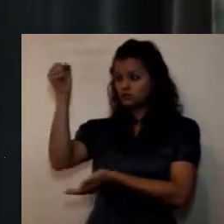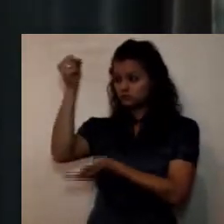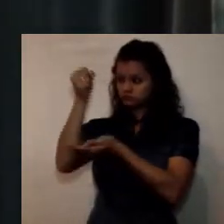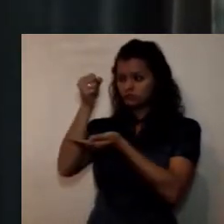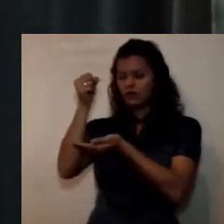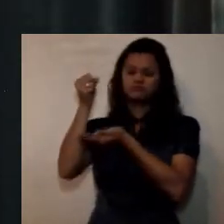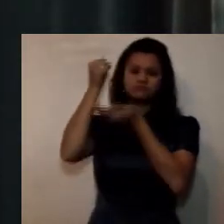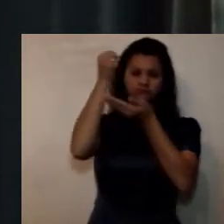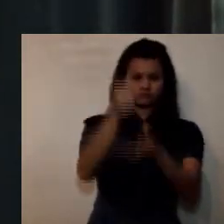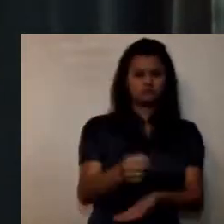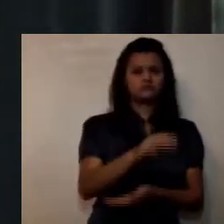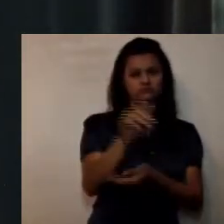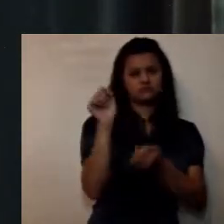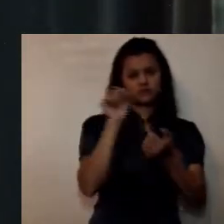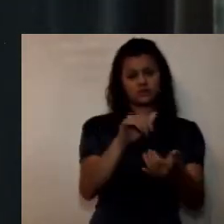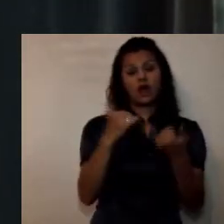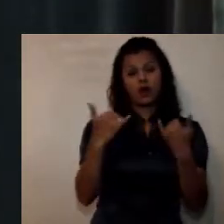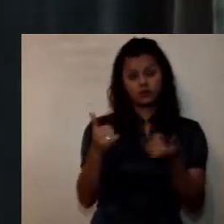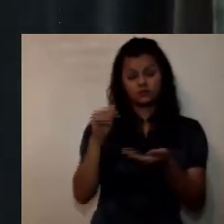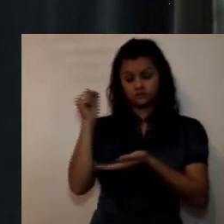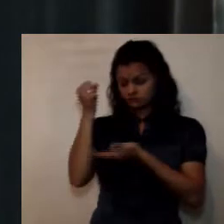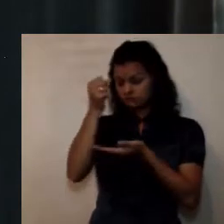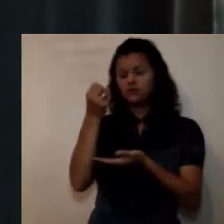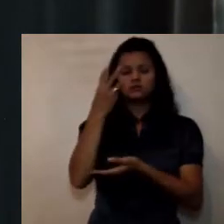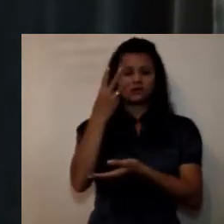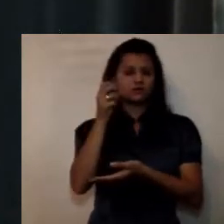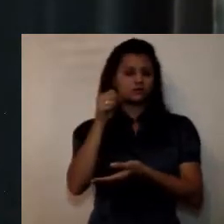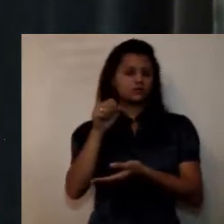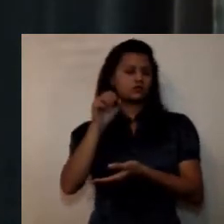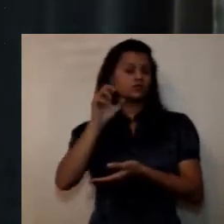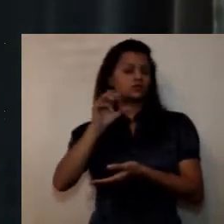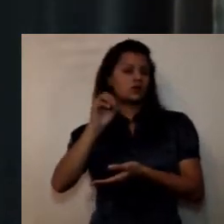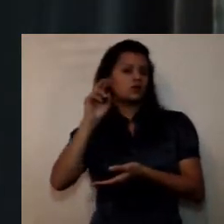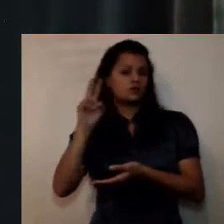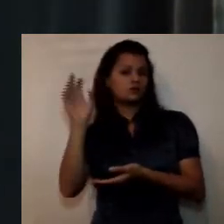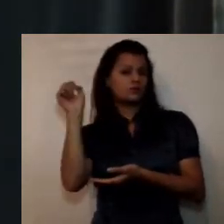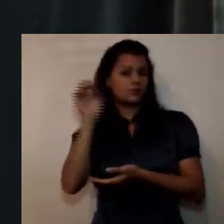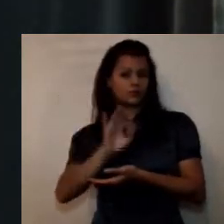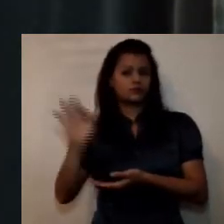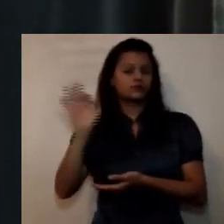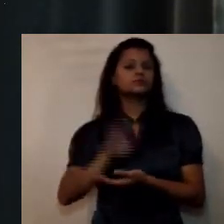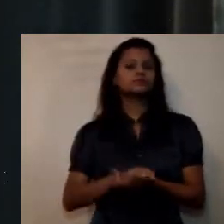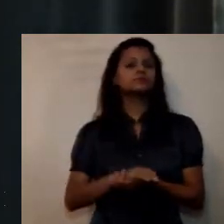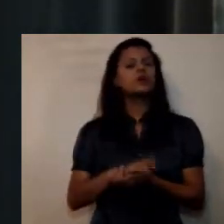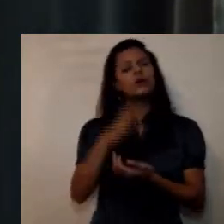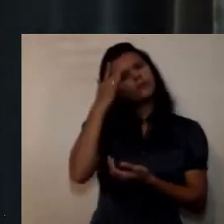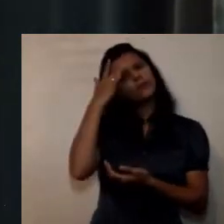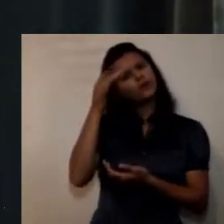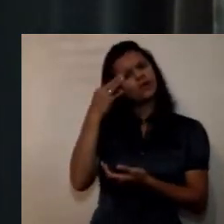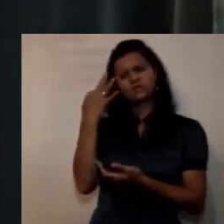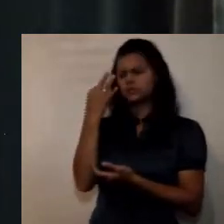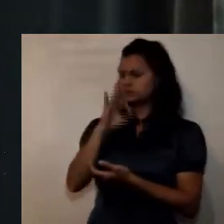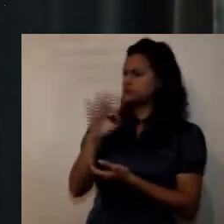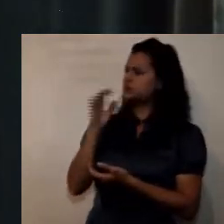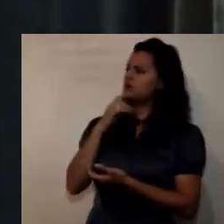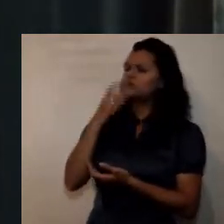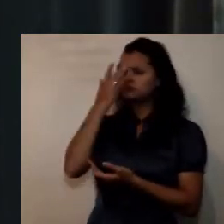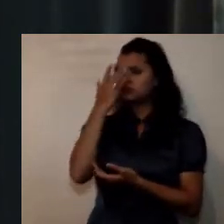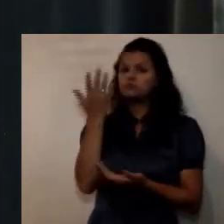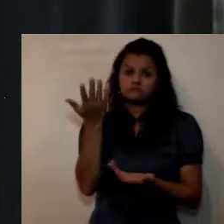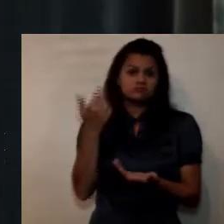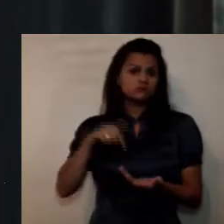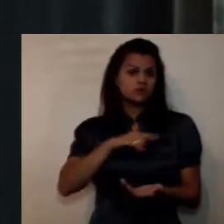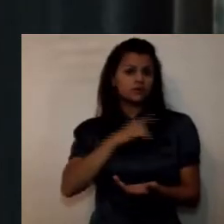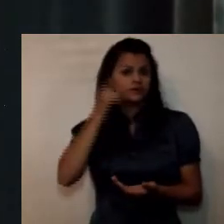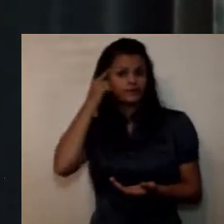.02% y el por qué digamos es porque la universidad considera que tanto docentes